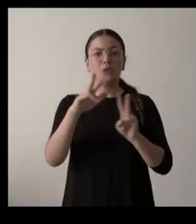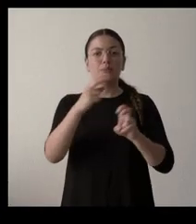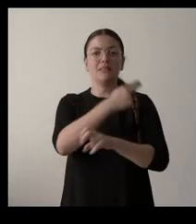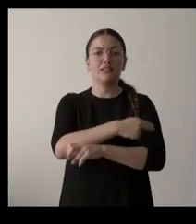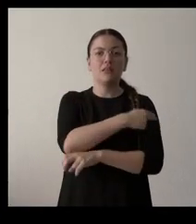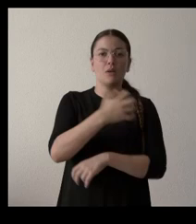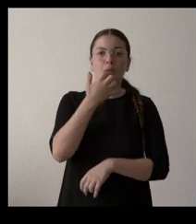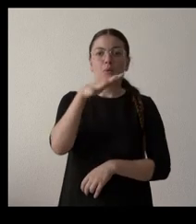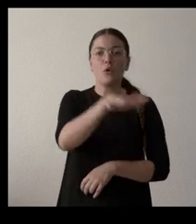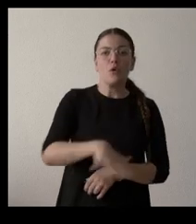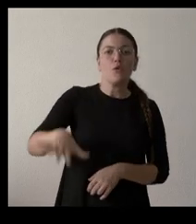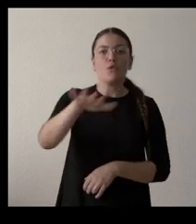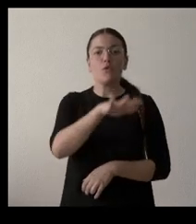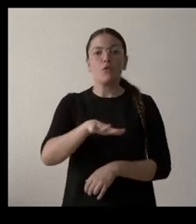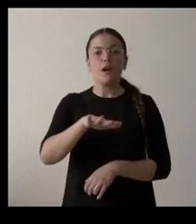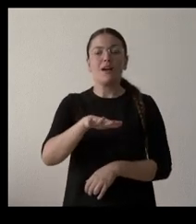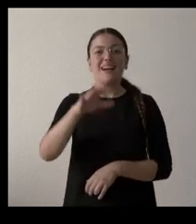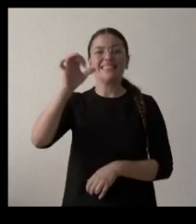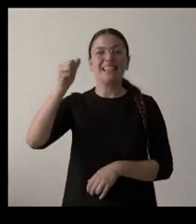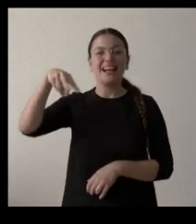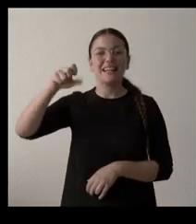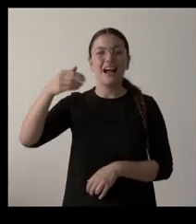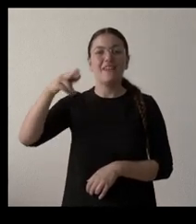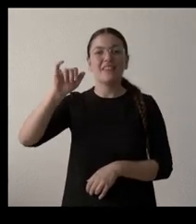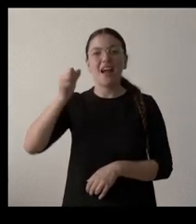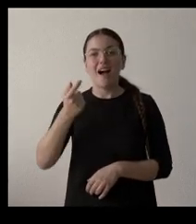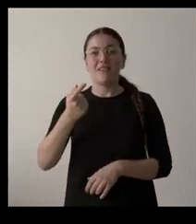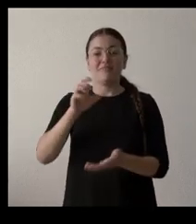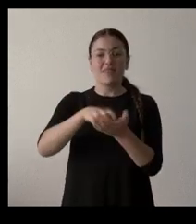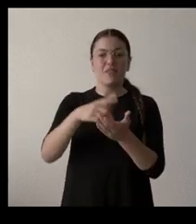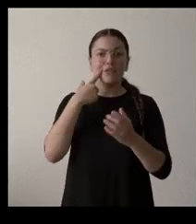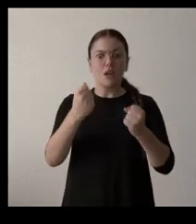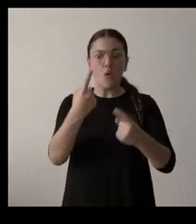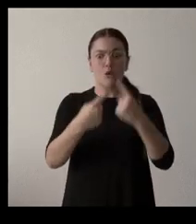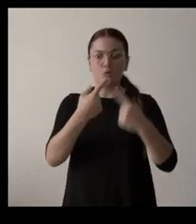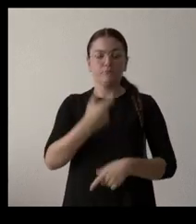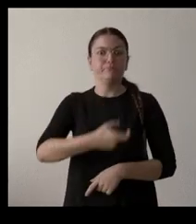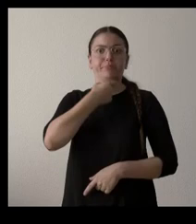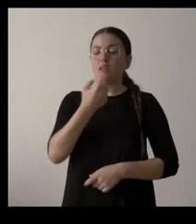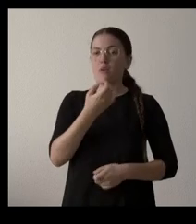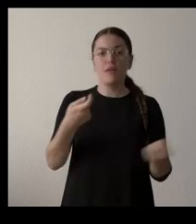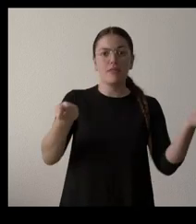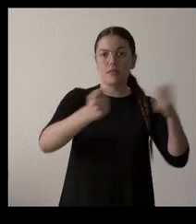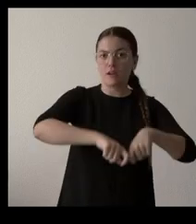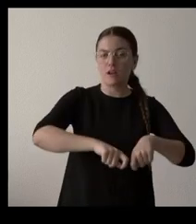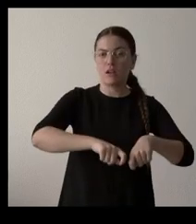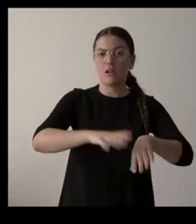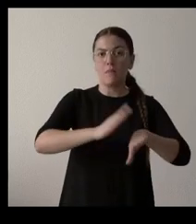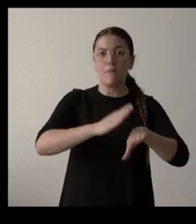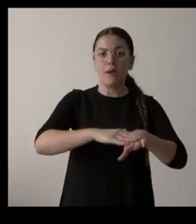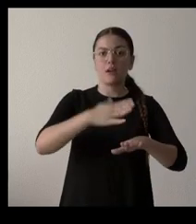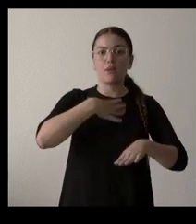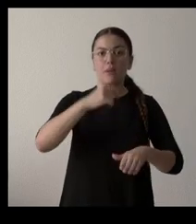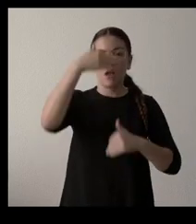como Sanabria donde los centros de algún centro de salud se ha visto saturado y se ha tenido que cerrar para llevar para que se atienda